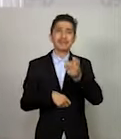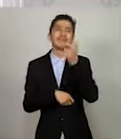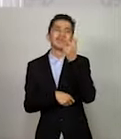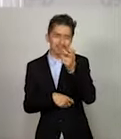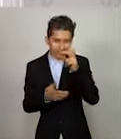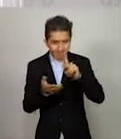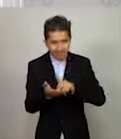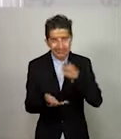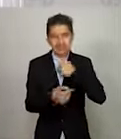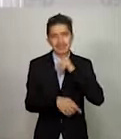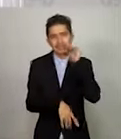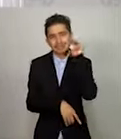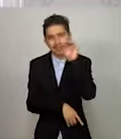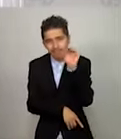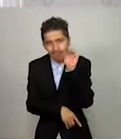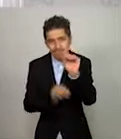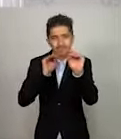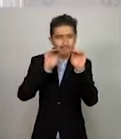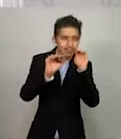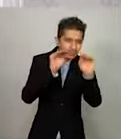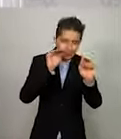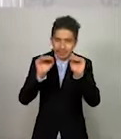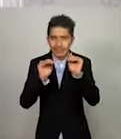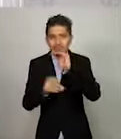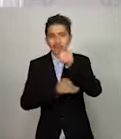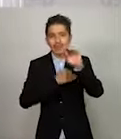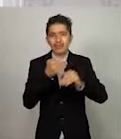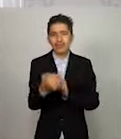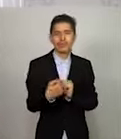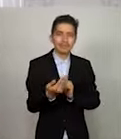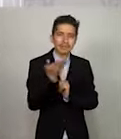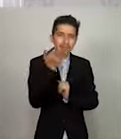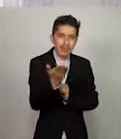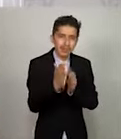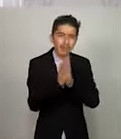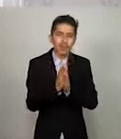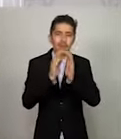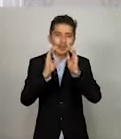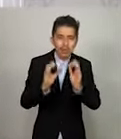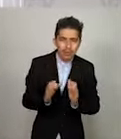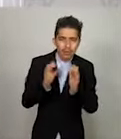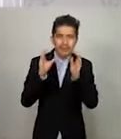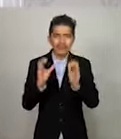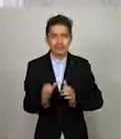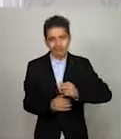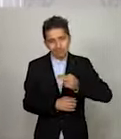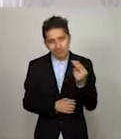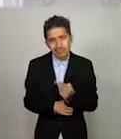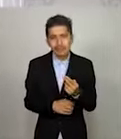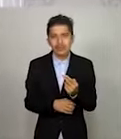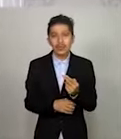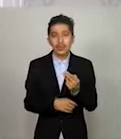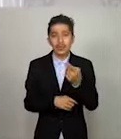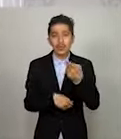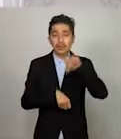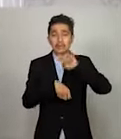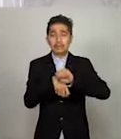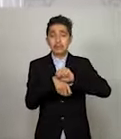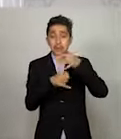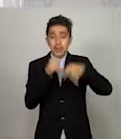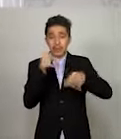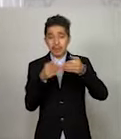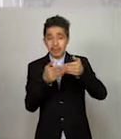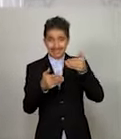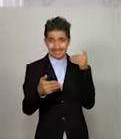les reitero este llamado, les pido que seamos muy cuidadosas y cuidadosos. En la última semana